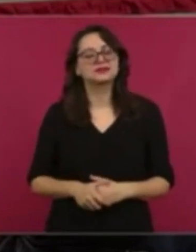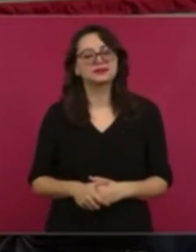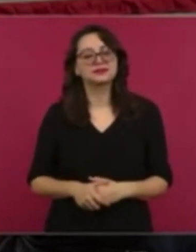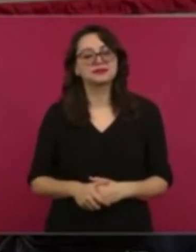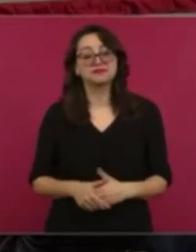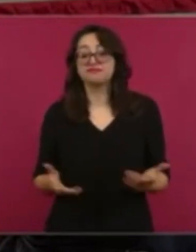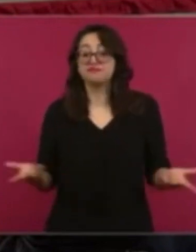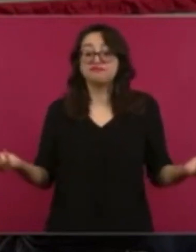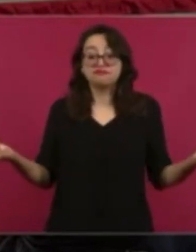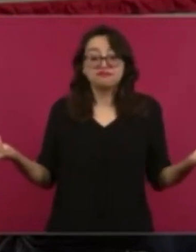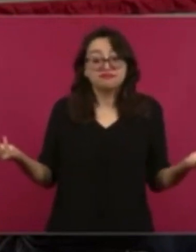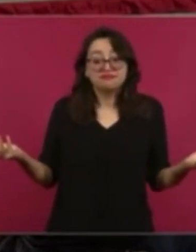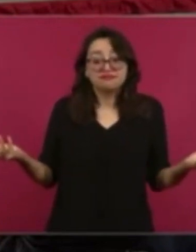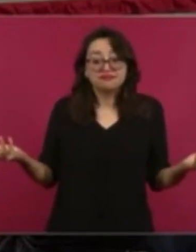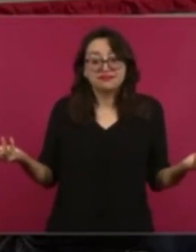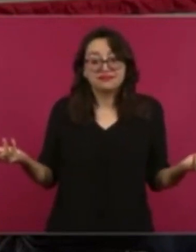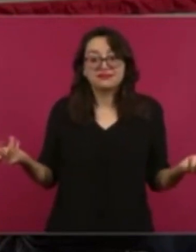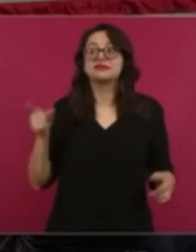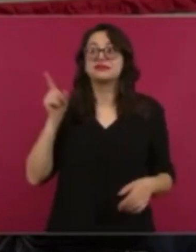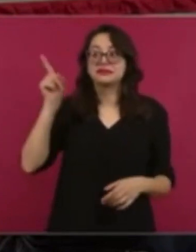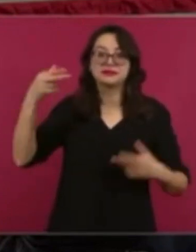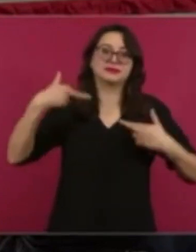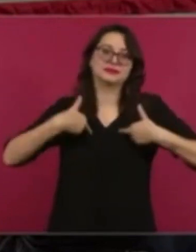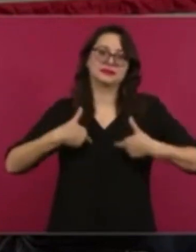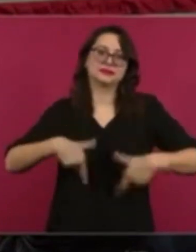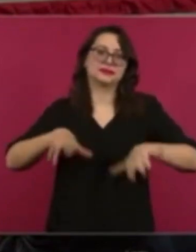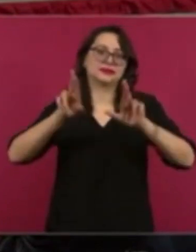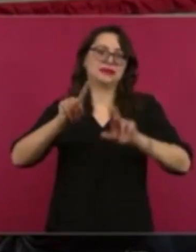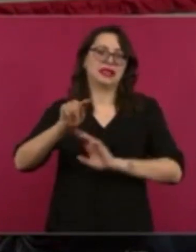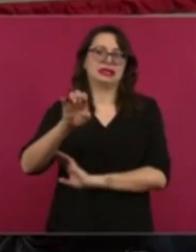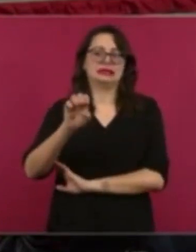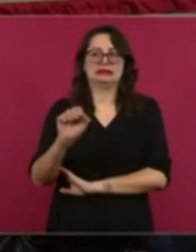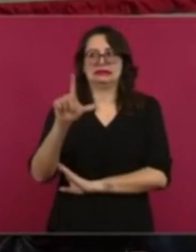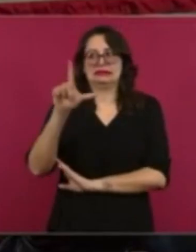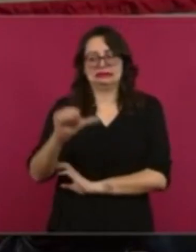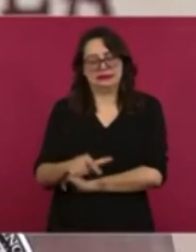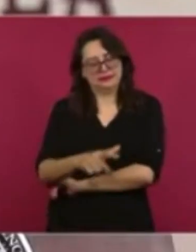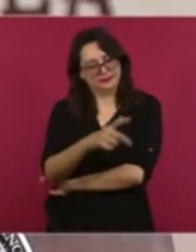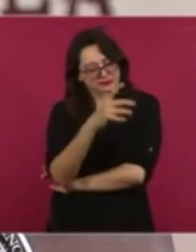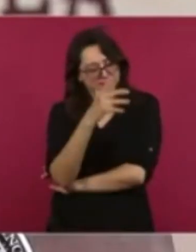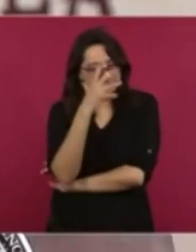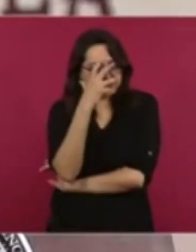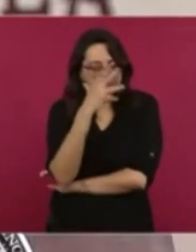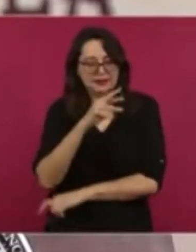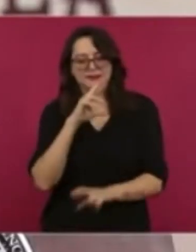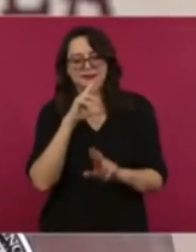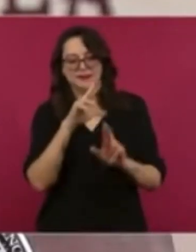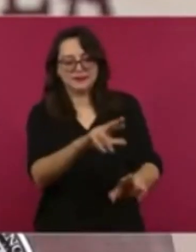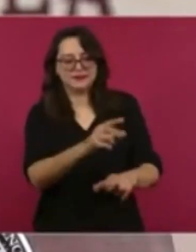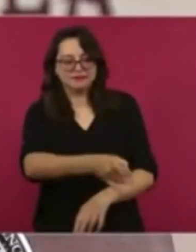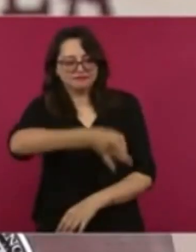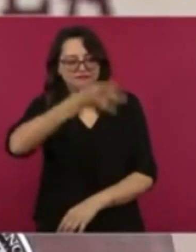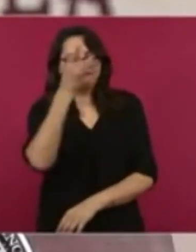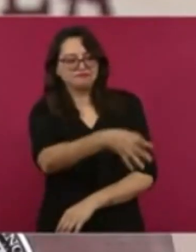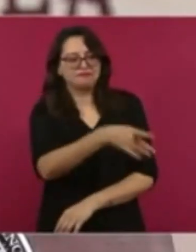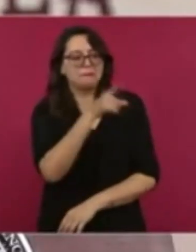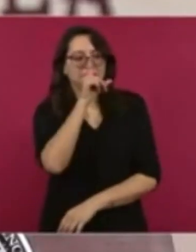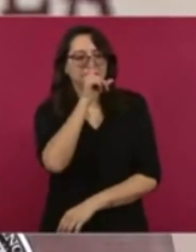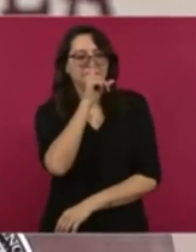Pues así, así contestó hasta el vocero de Tesla ante las mentiras de los medios de